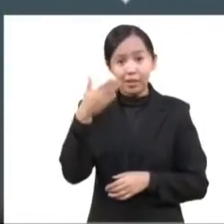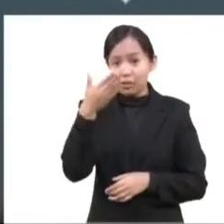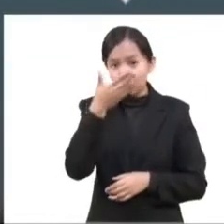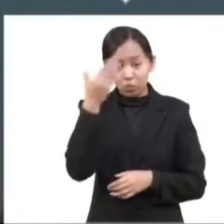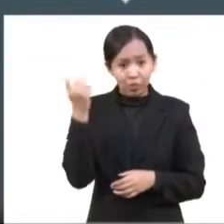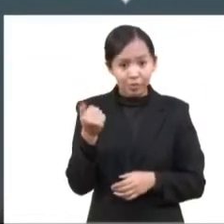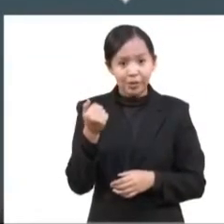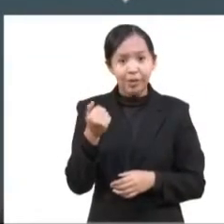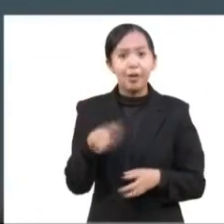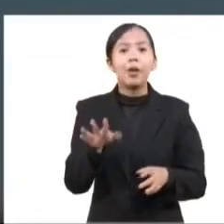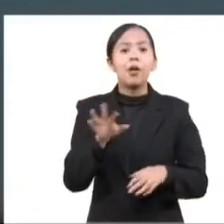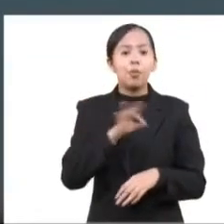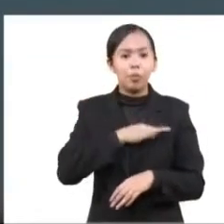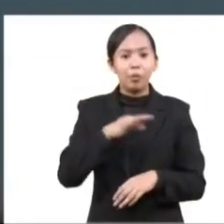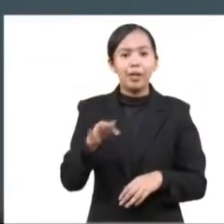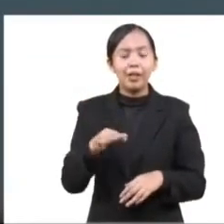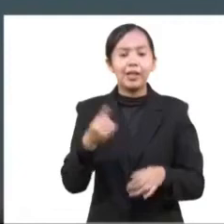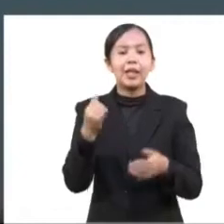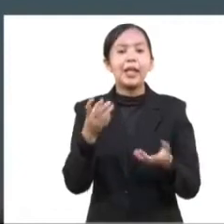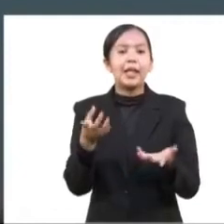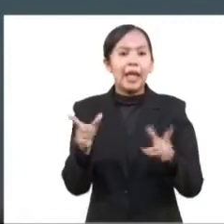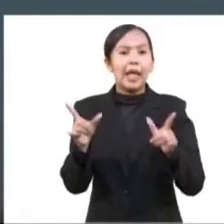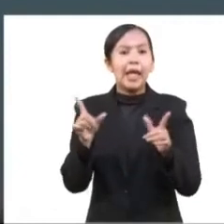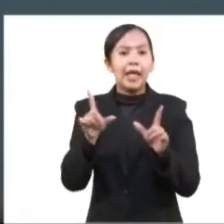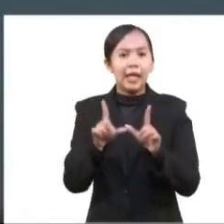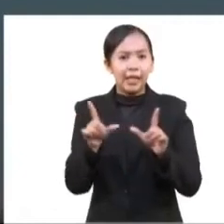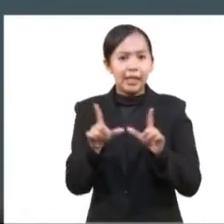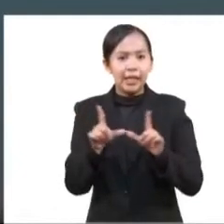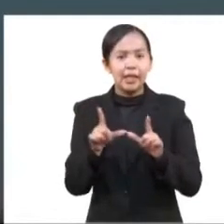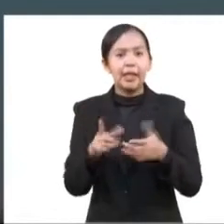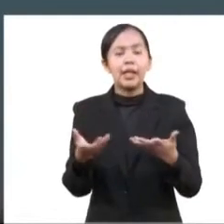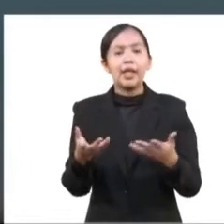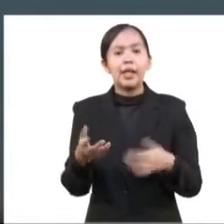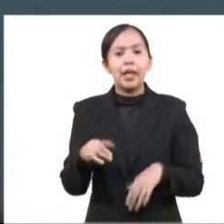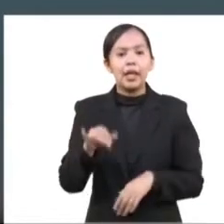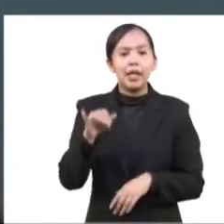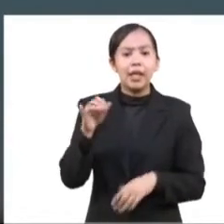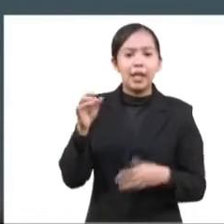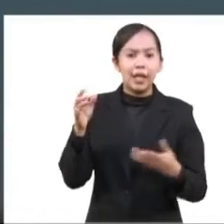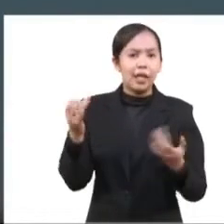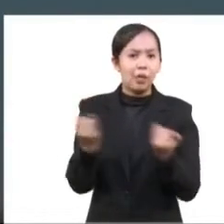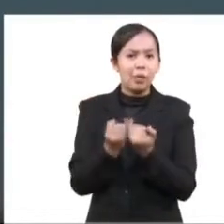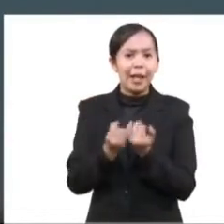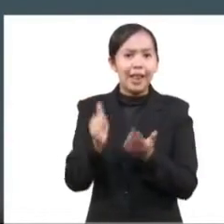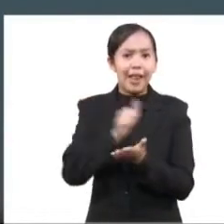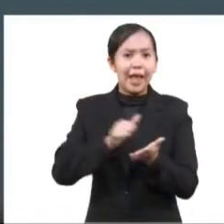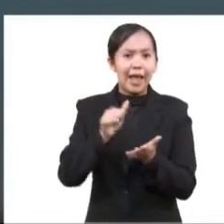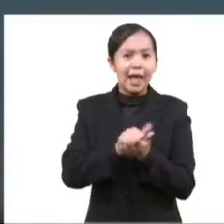digital y su tarjeta de circulación digital, además de su acta de nacimiento.